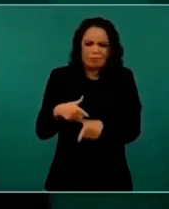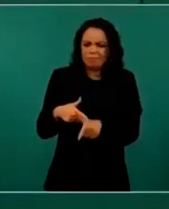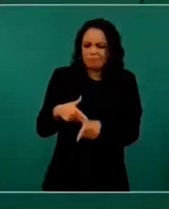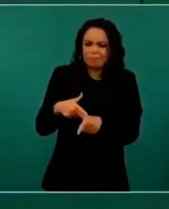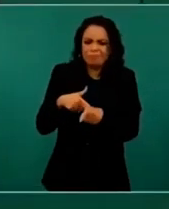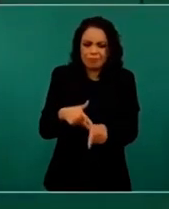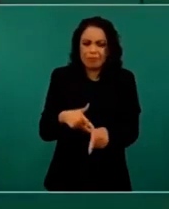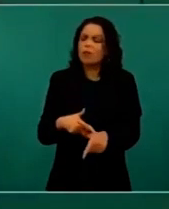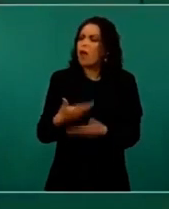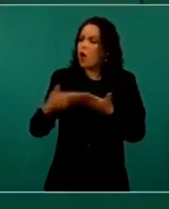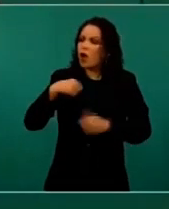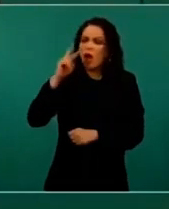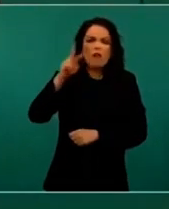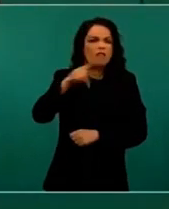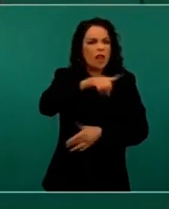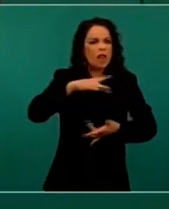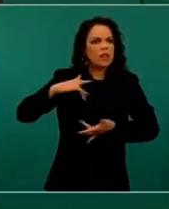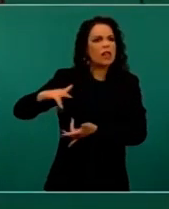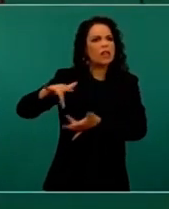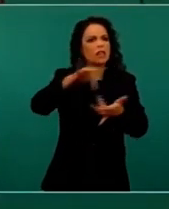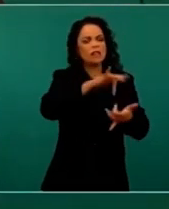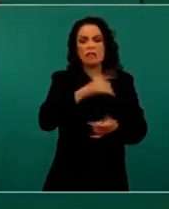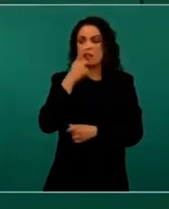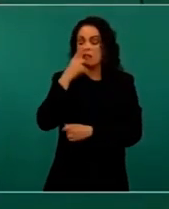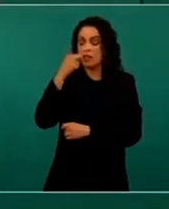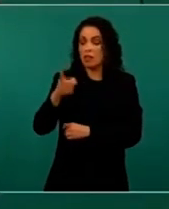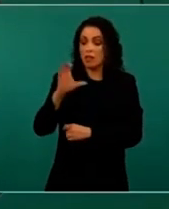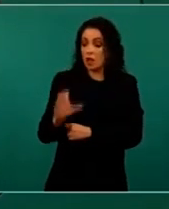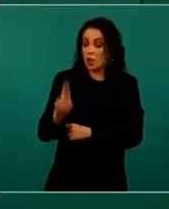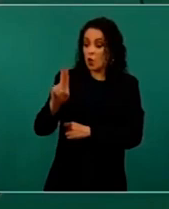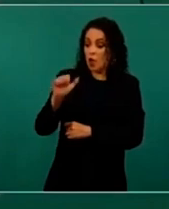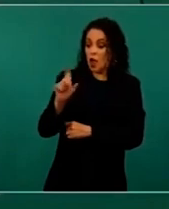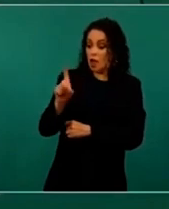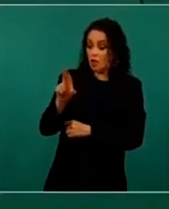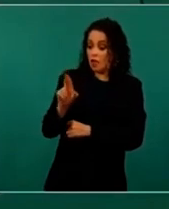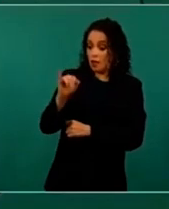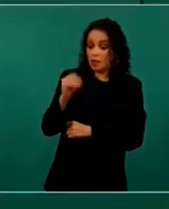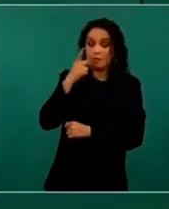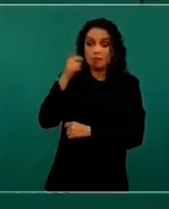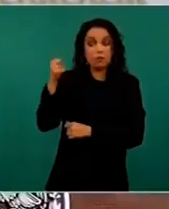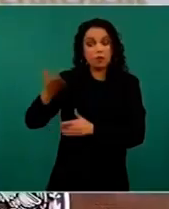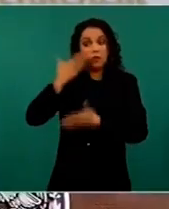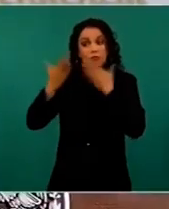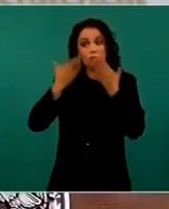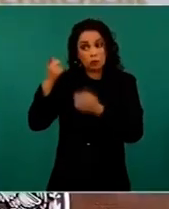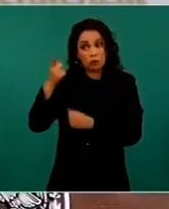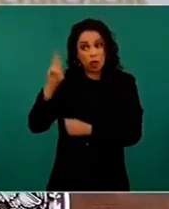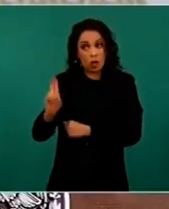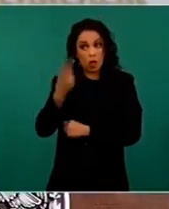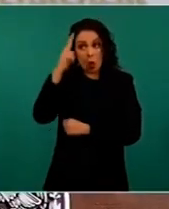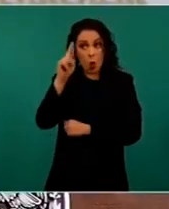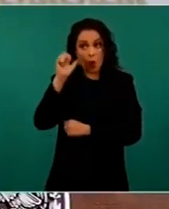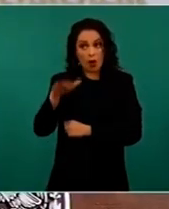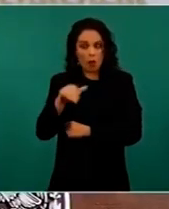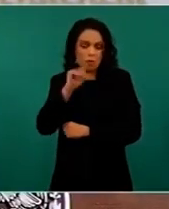de que se está organizando, dice Cuadri, que no estudió en la UNAM, pero que si convocan